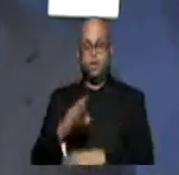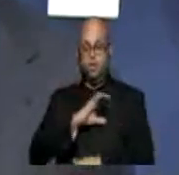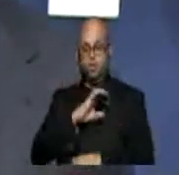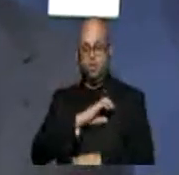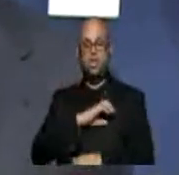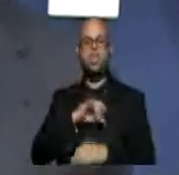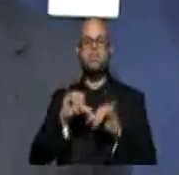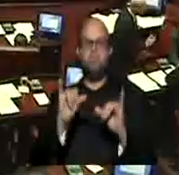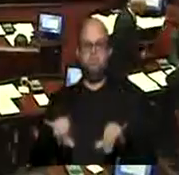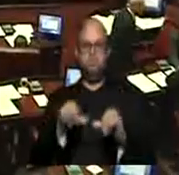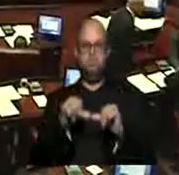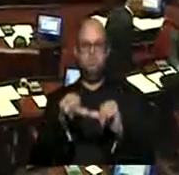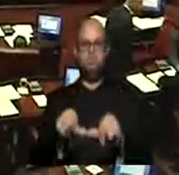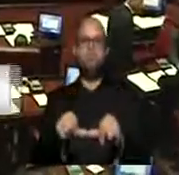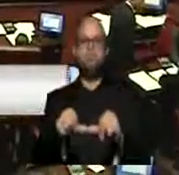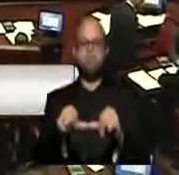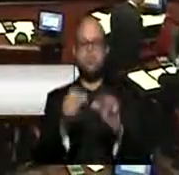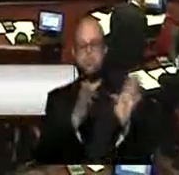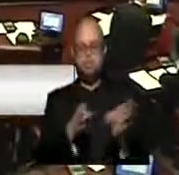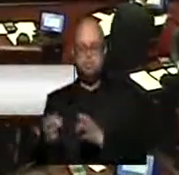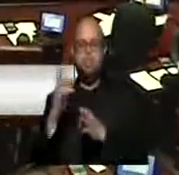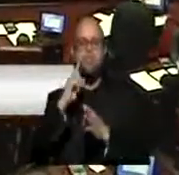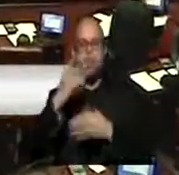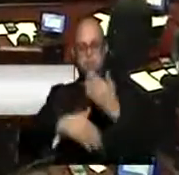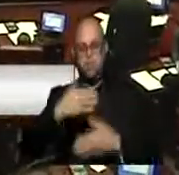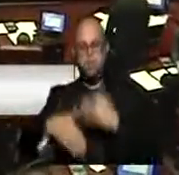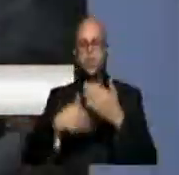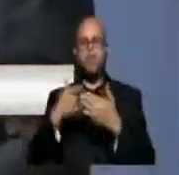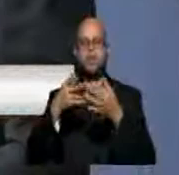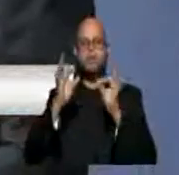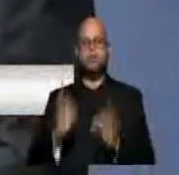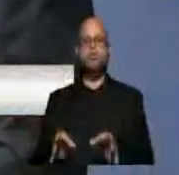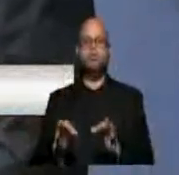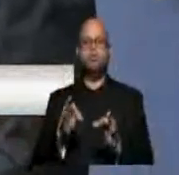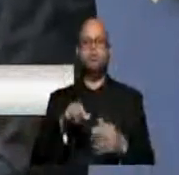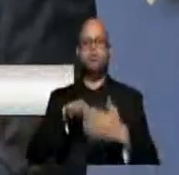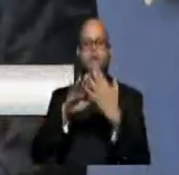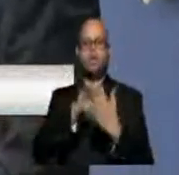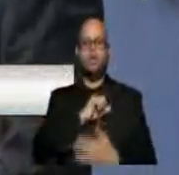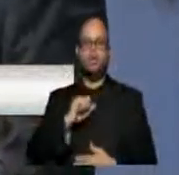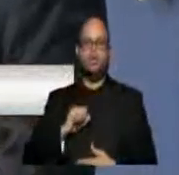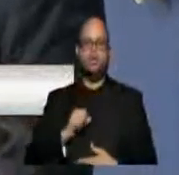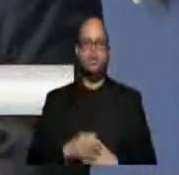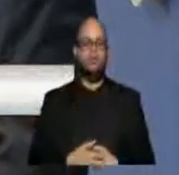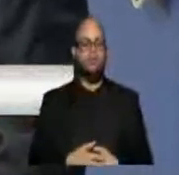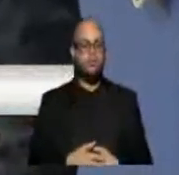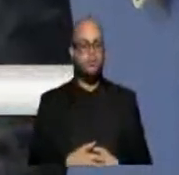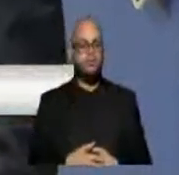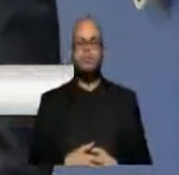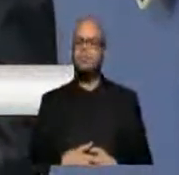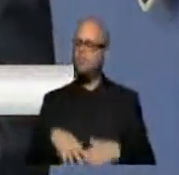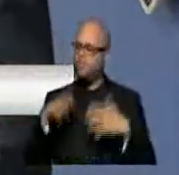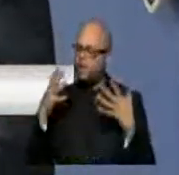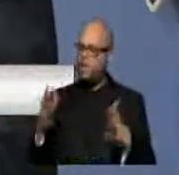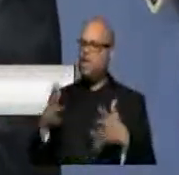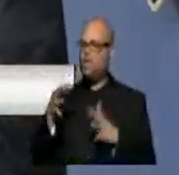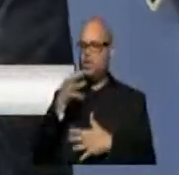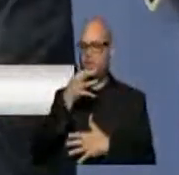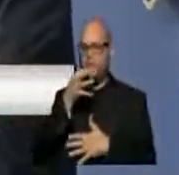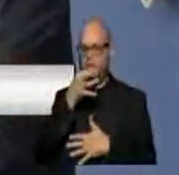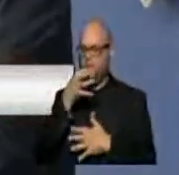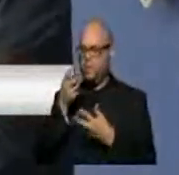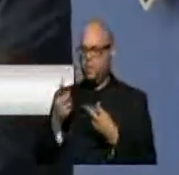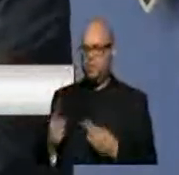prepara para el proceso de confirmación ante el Senado. Ya está, ya está a punto, sí, ya está a punto. Mira, no hay alguien